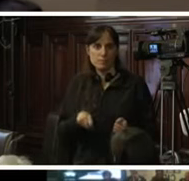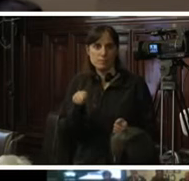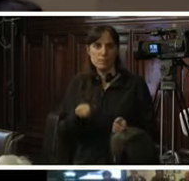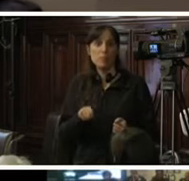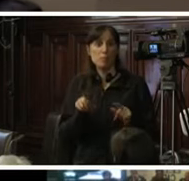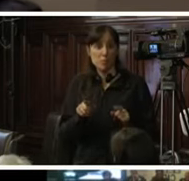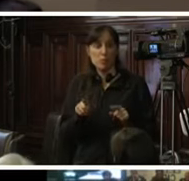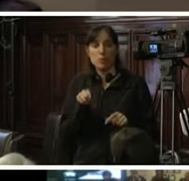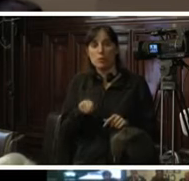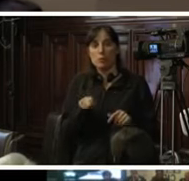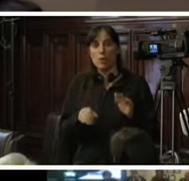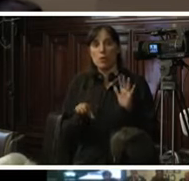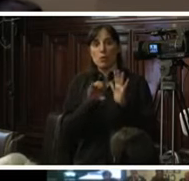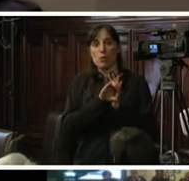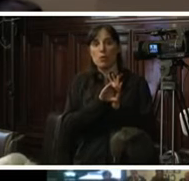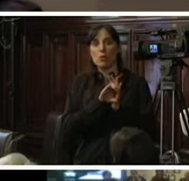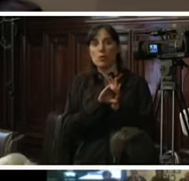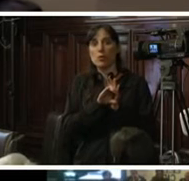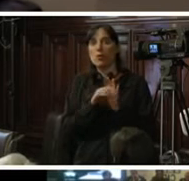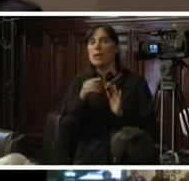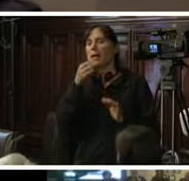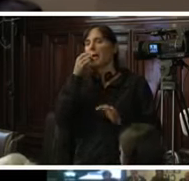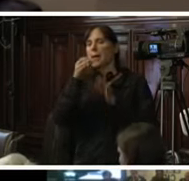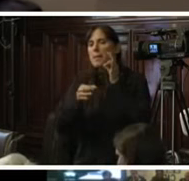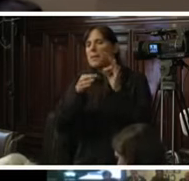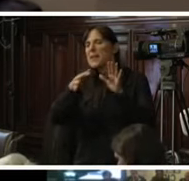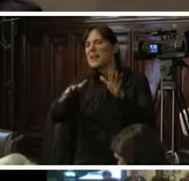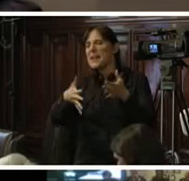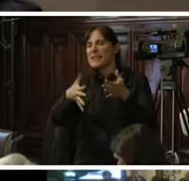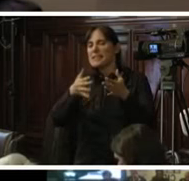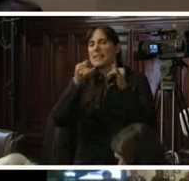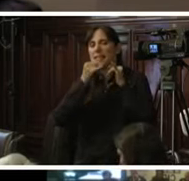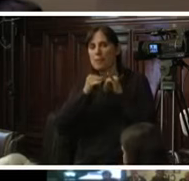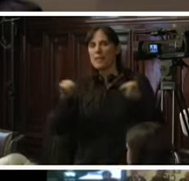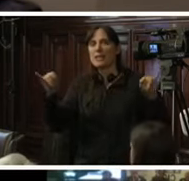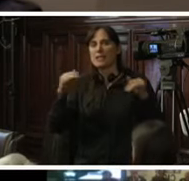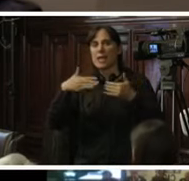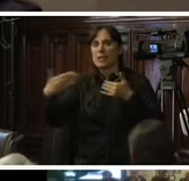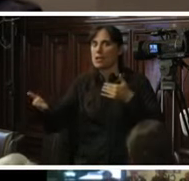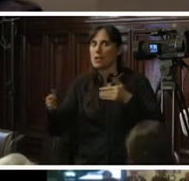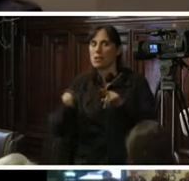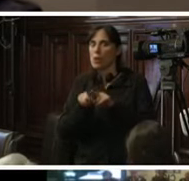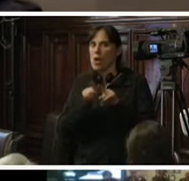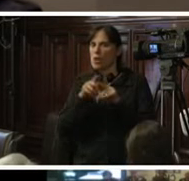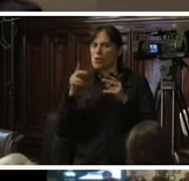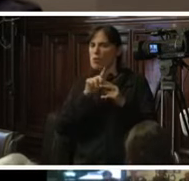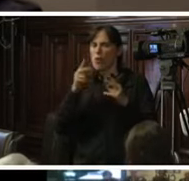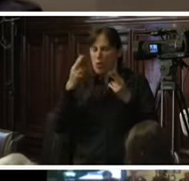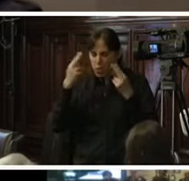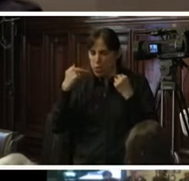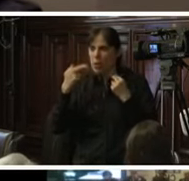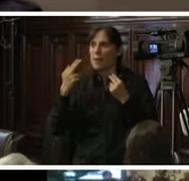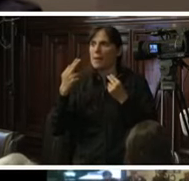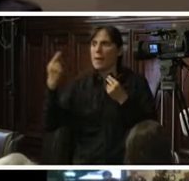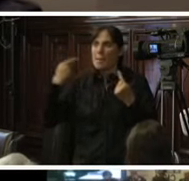ha caracterizado bien en qué consiste esa independencia externa no sujetarse a ningún interés que provenga